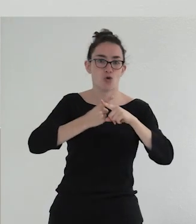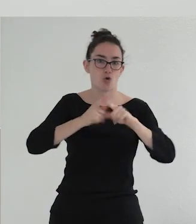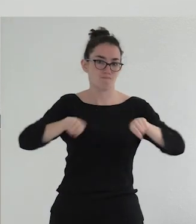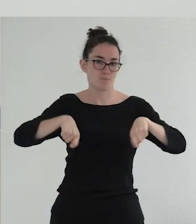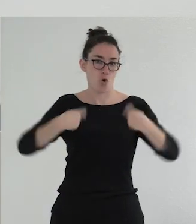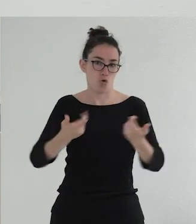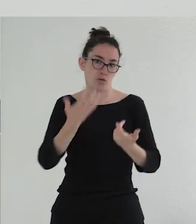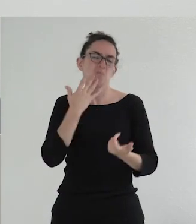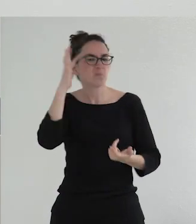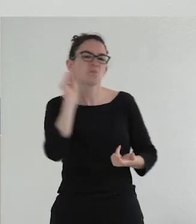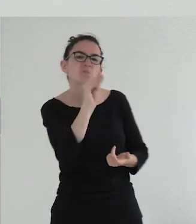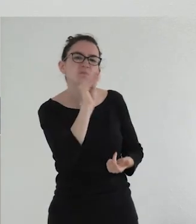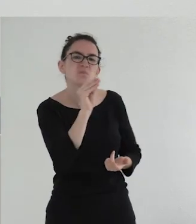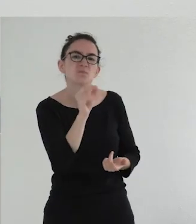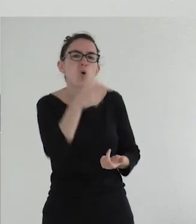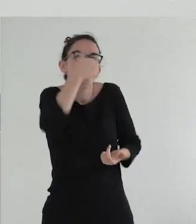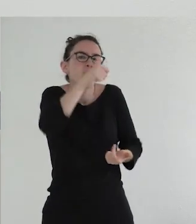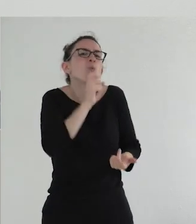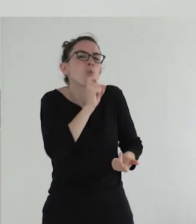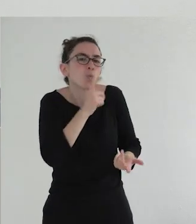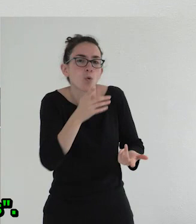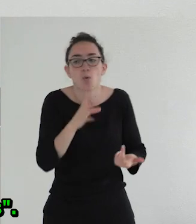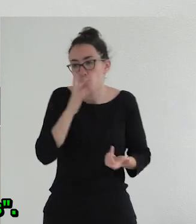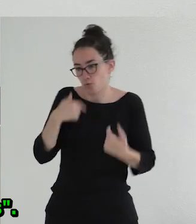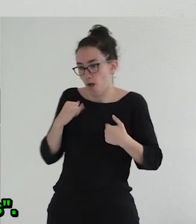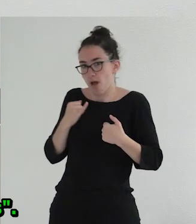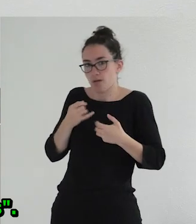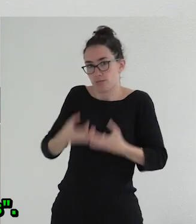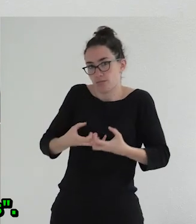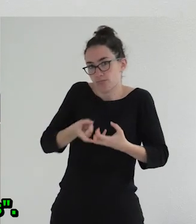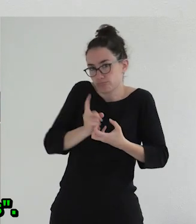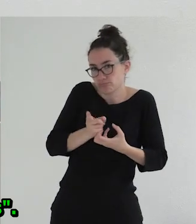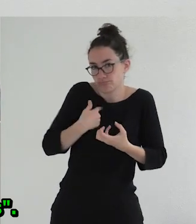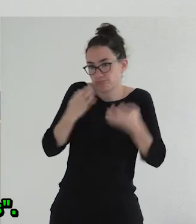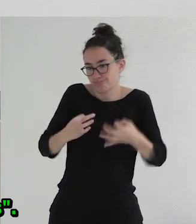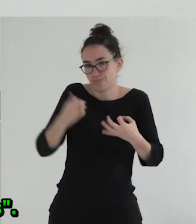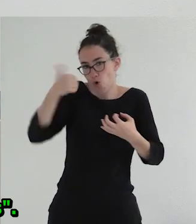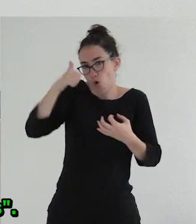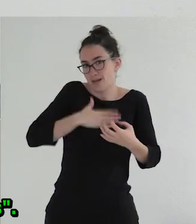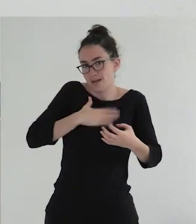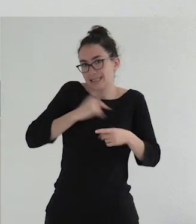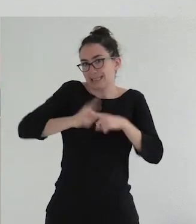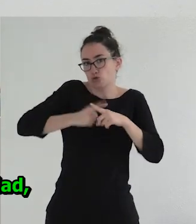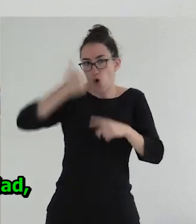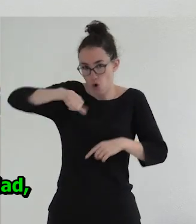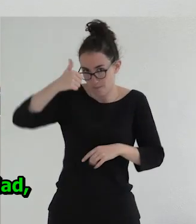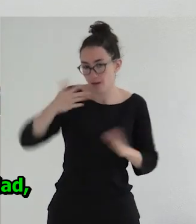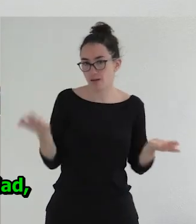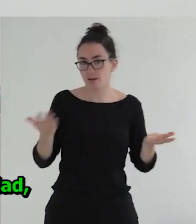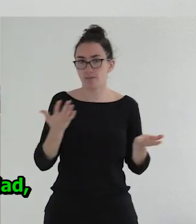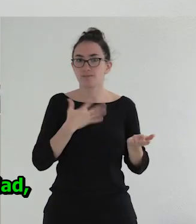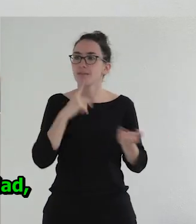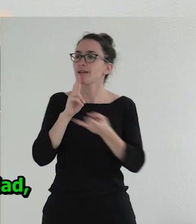O cuando a la gente se le pregunta, pero usted cómo sabe que es un hombre, pues la gente contesta, pues porque tengo genitales masculinos, porque tengo un sexo de hombre, ¿no? Es decir,